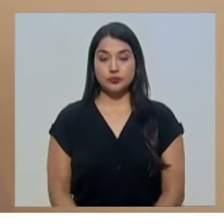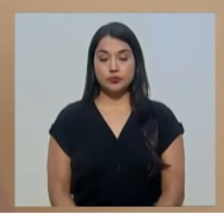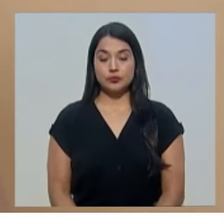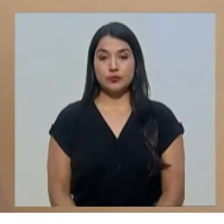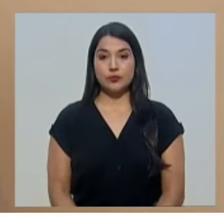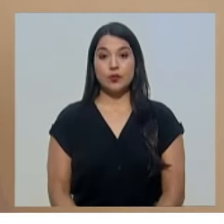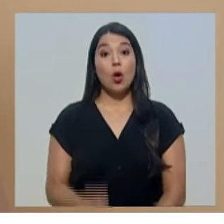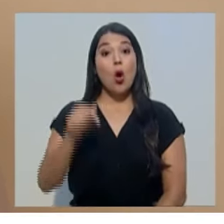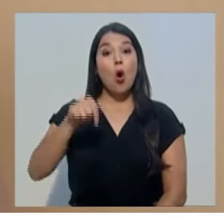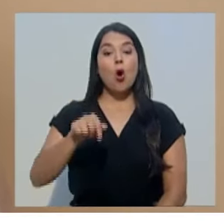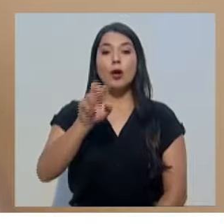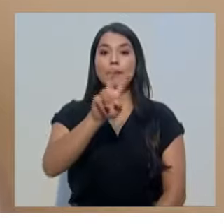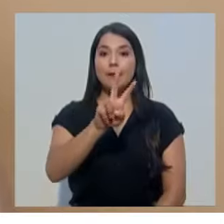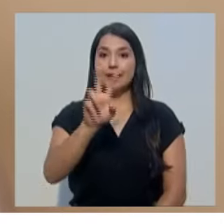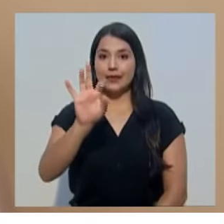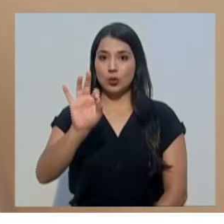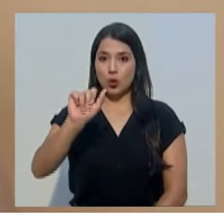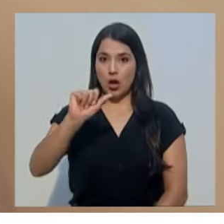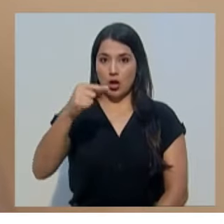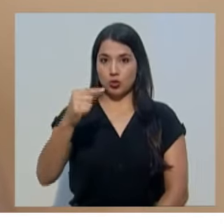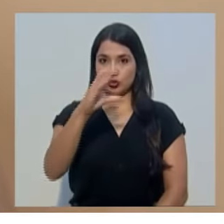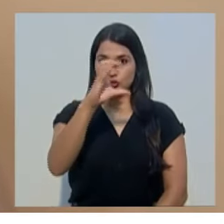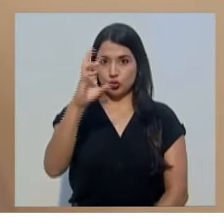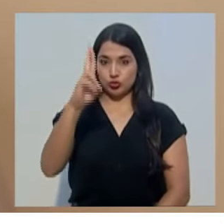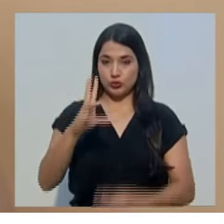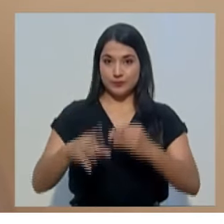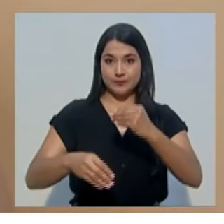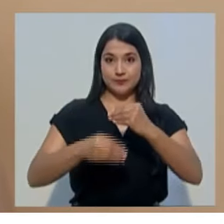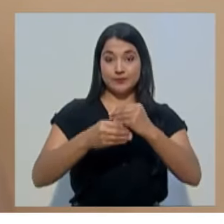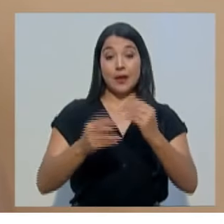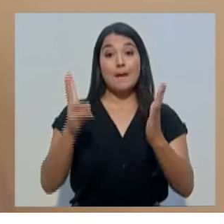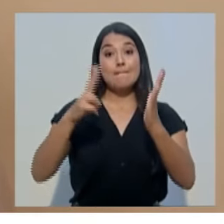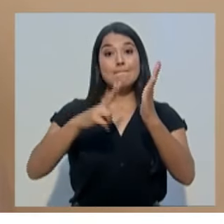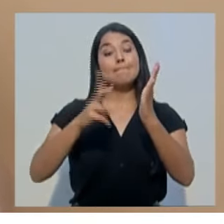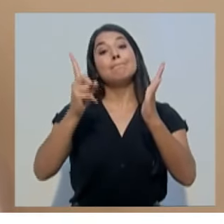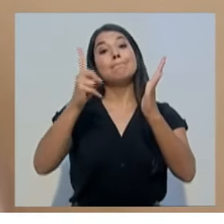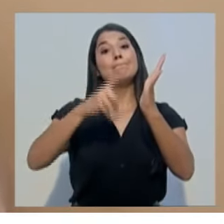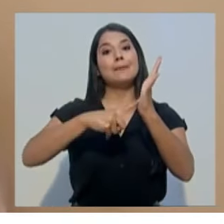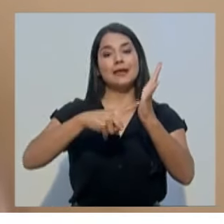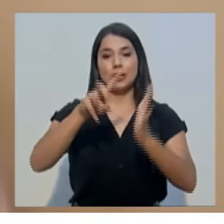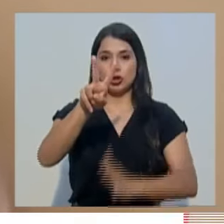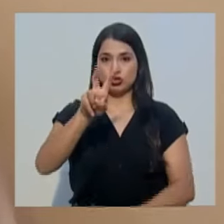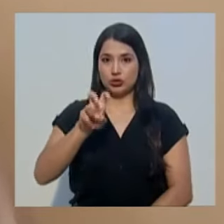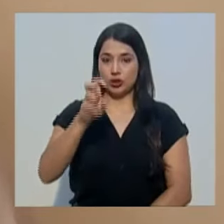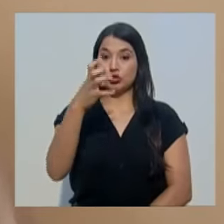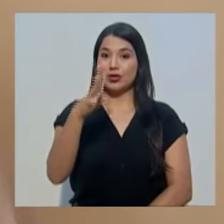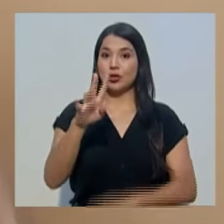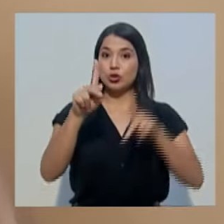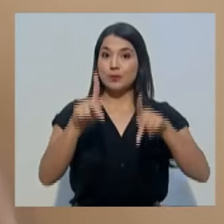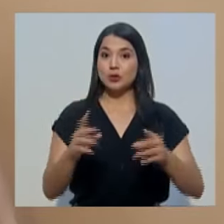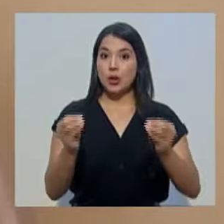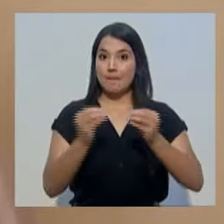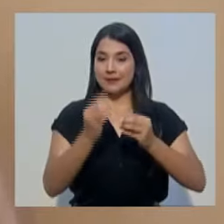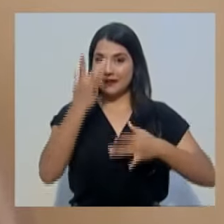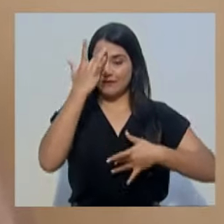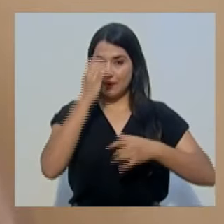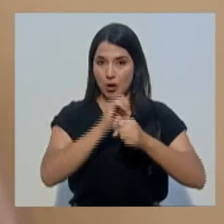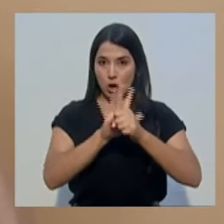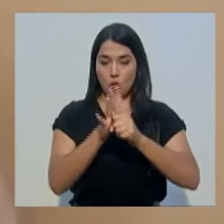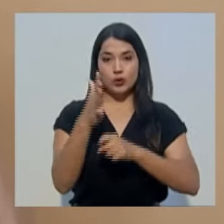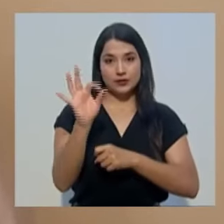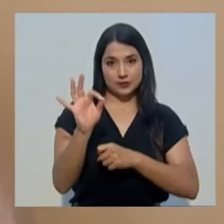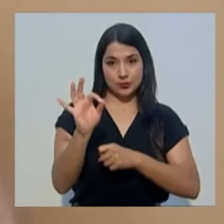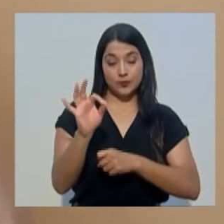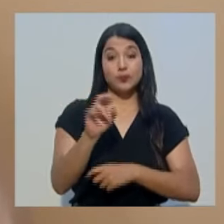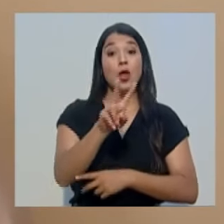Al 29 de agosto, el país registra 1,214 casos nuevos de COVID-19, de los